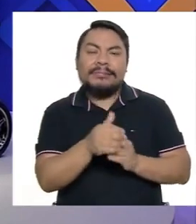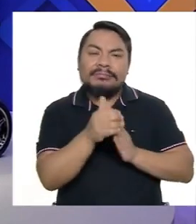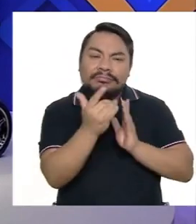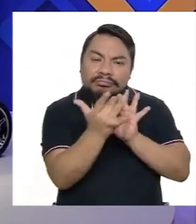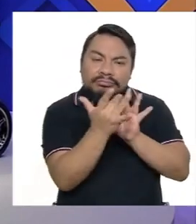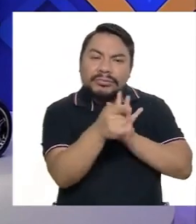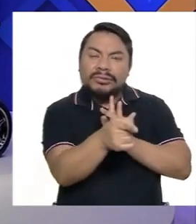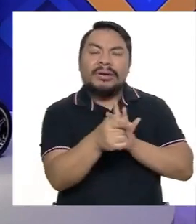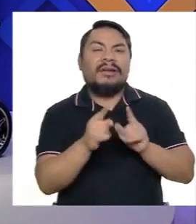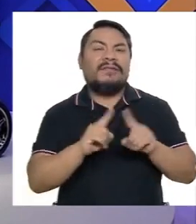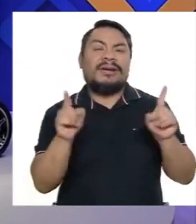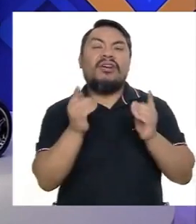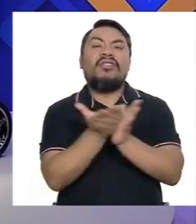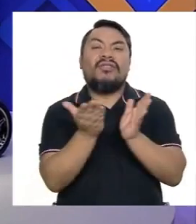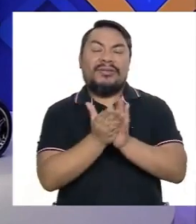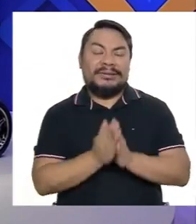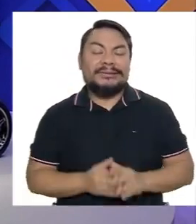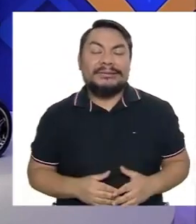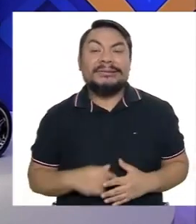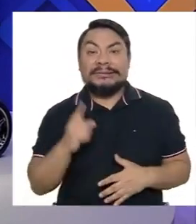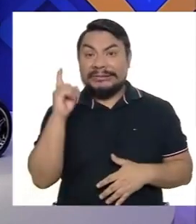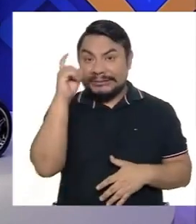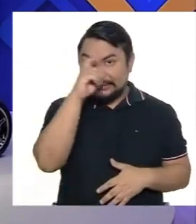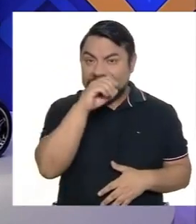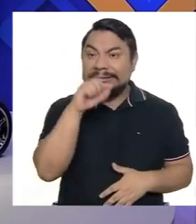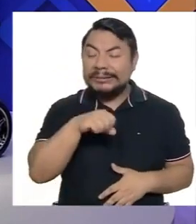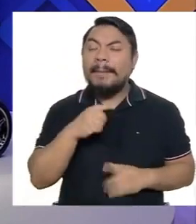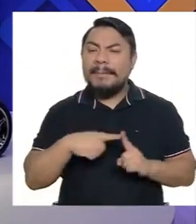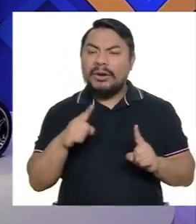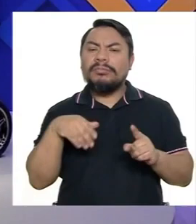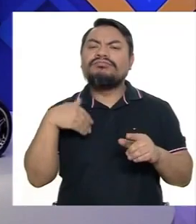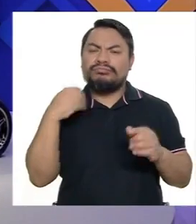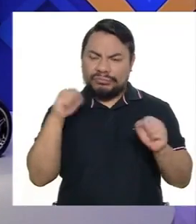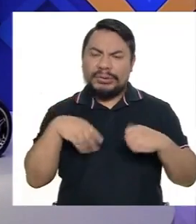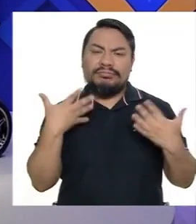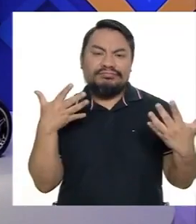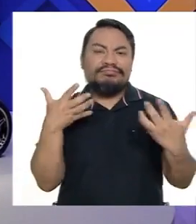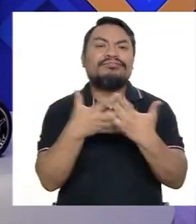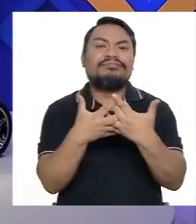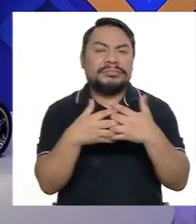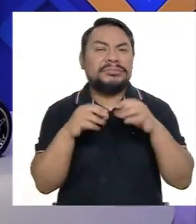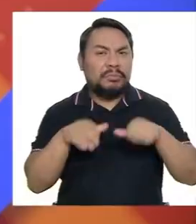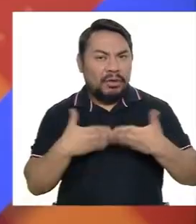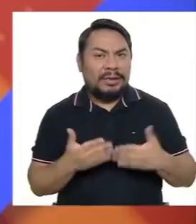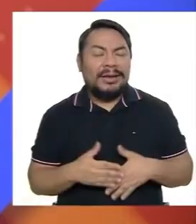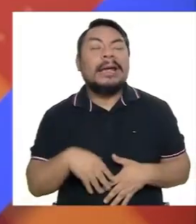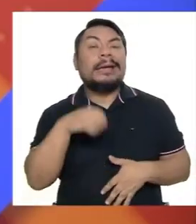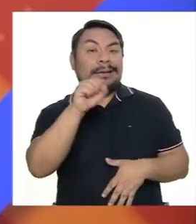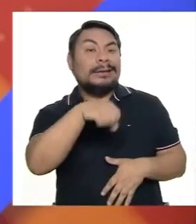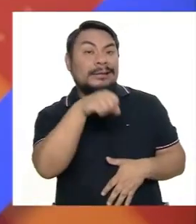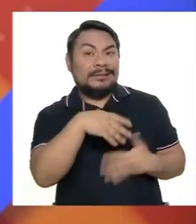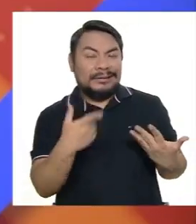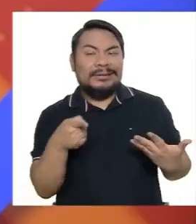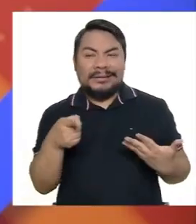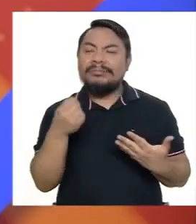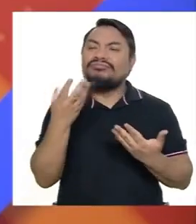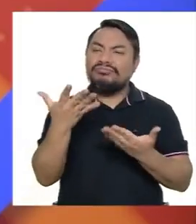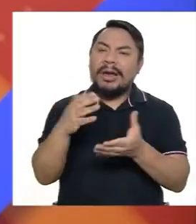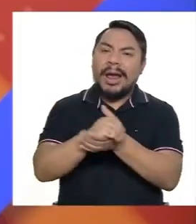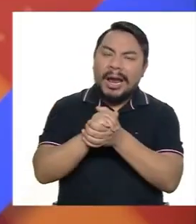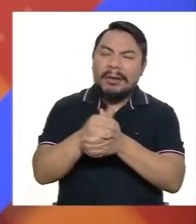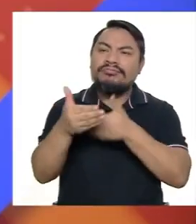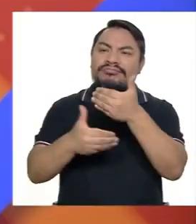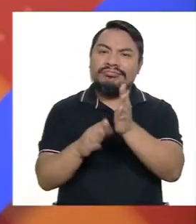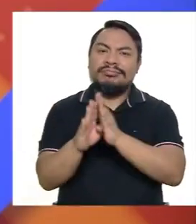contactarnos con ellos en el colegio, ¿no? Exactamente. Era difícil, pero sí se llegaba a eso. Así es. Se llega a eso y se comprensiona. Es una gran amistad.